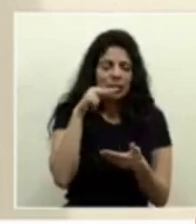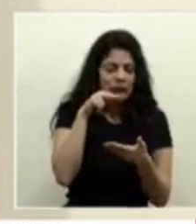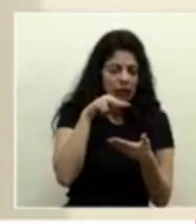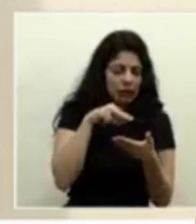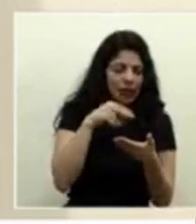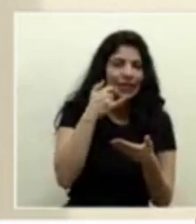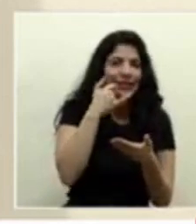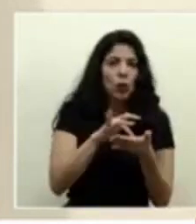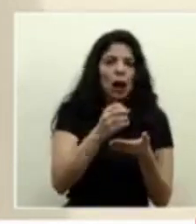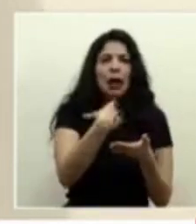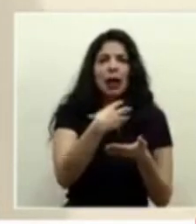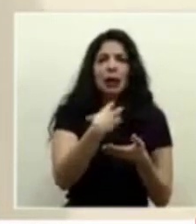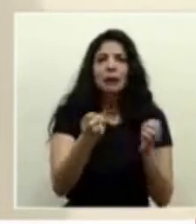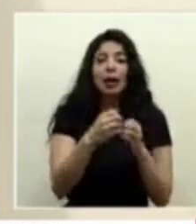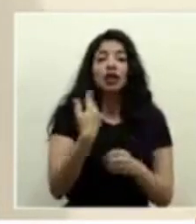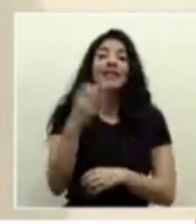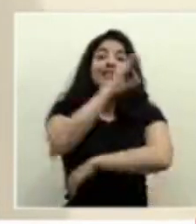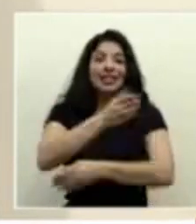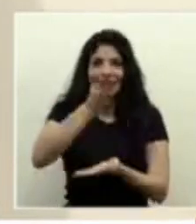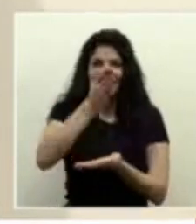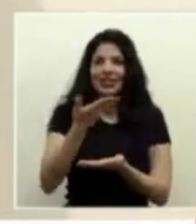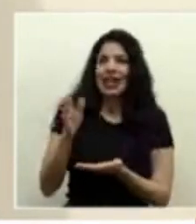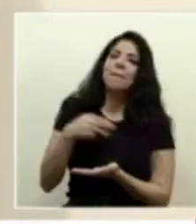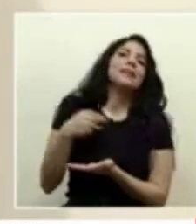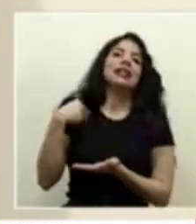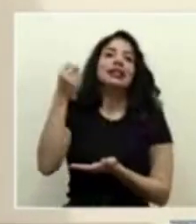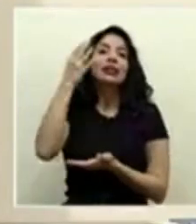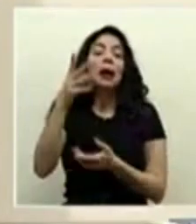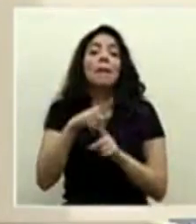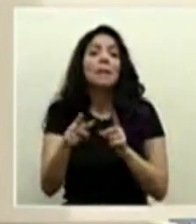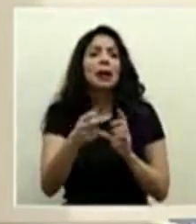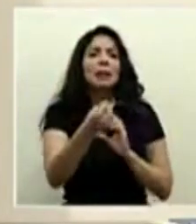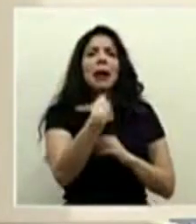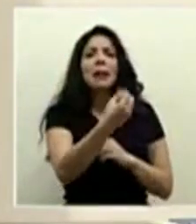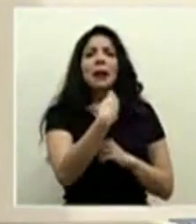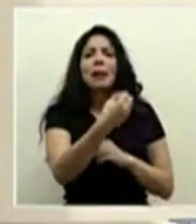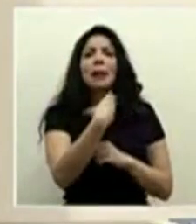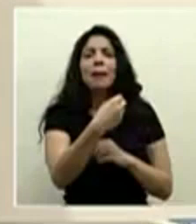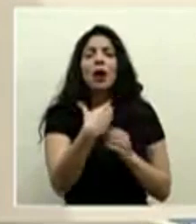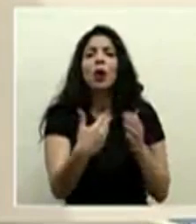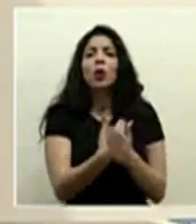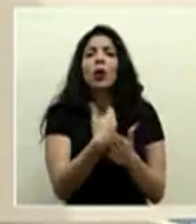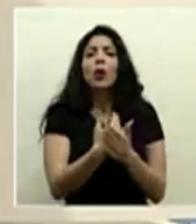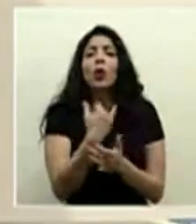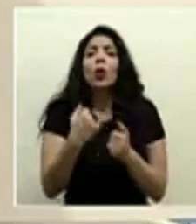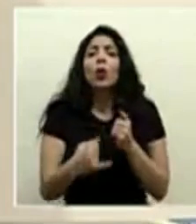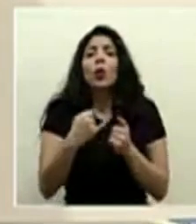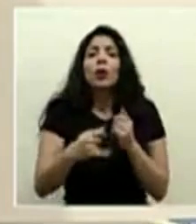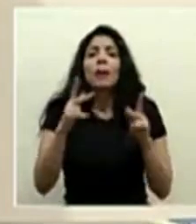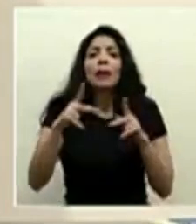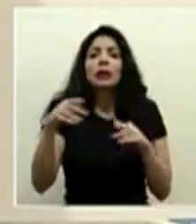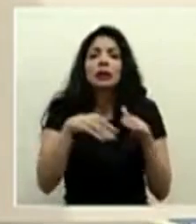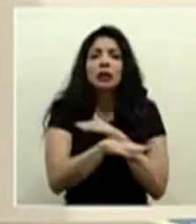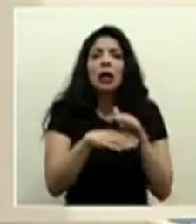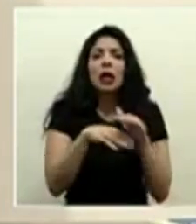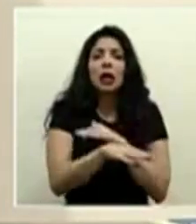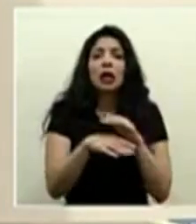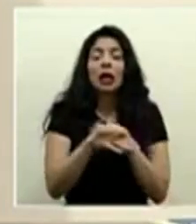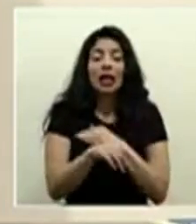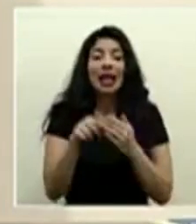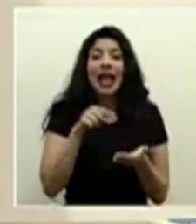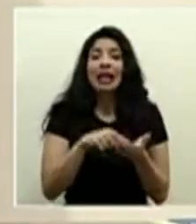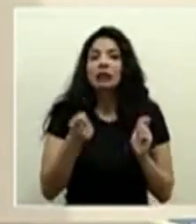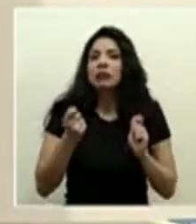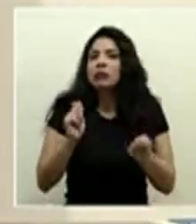y es que seguían entrando datos pero han seguido llegando los últimos ingresos y esto es algo